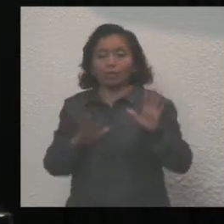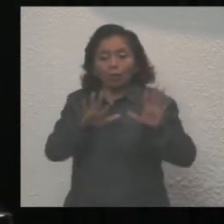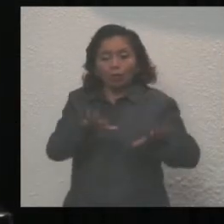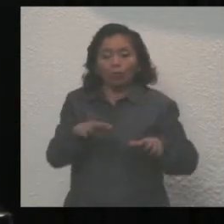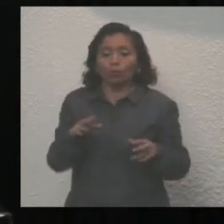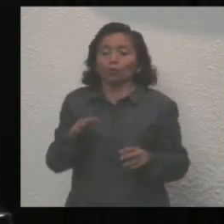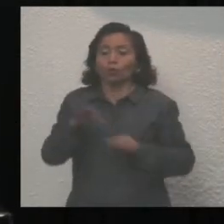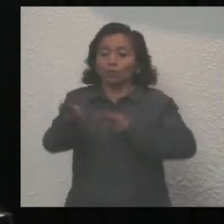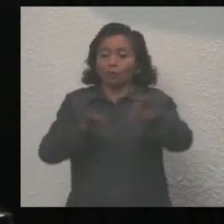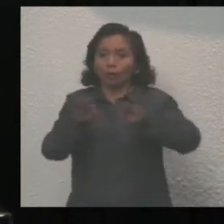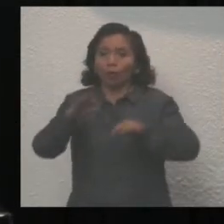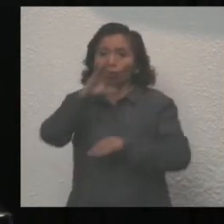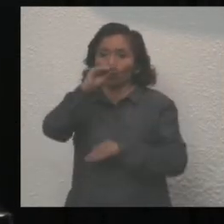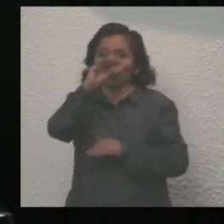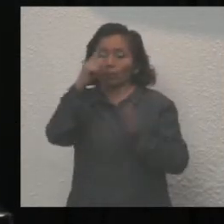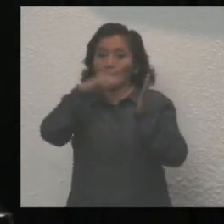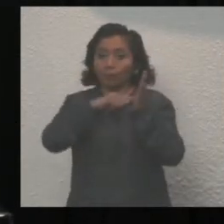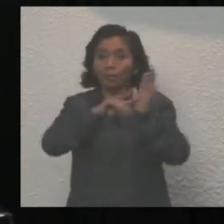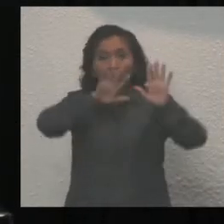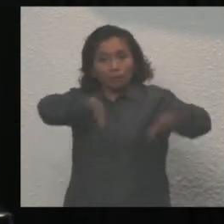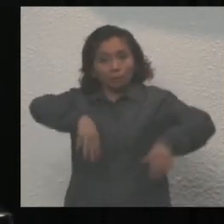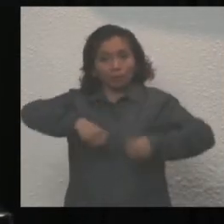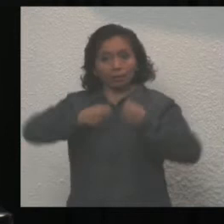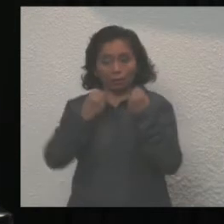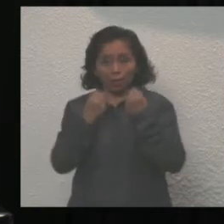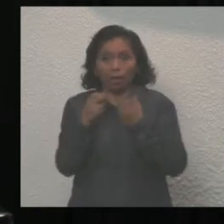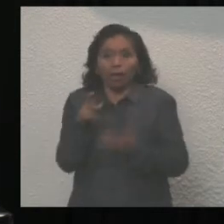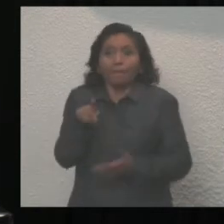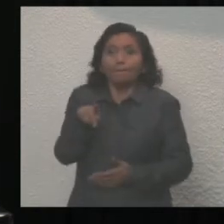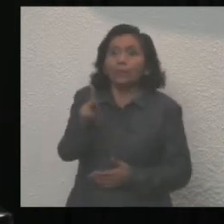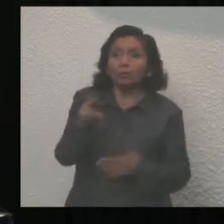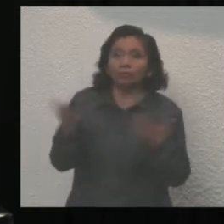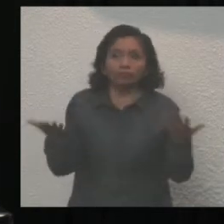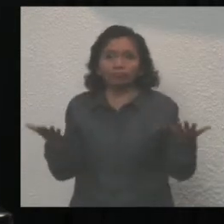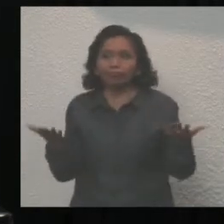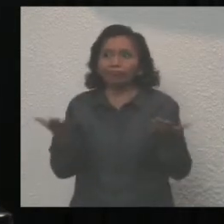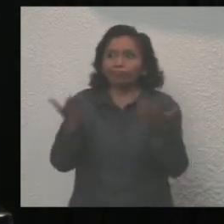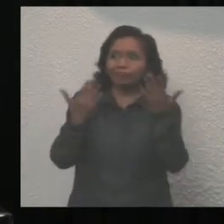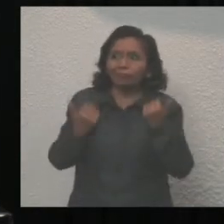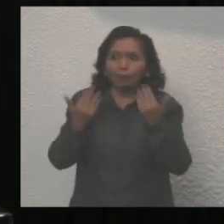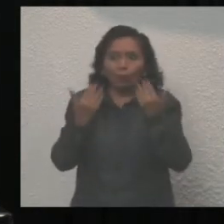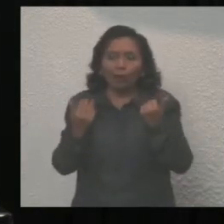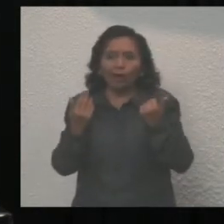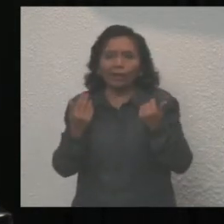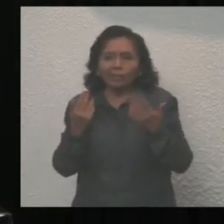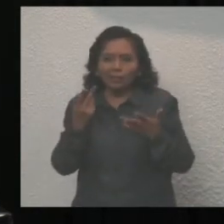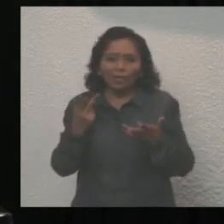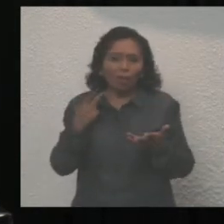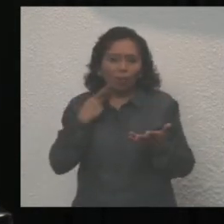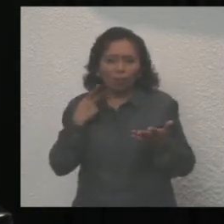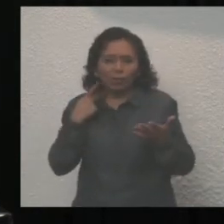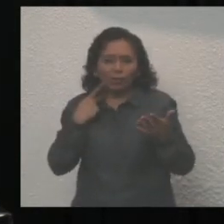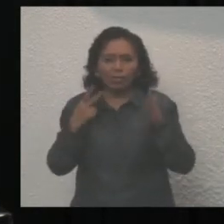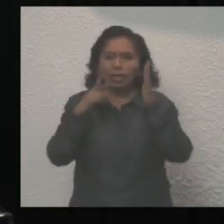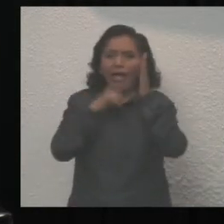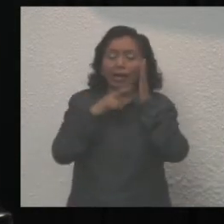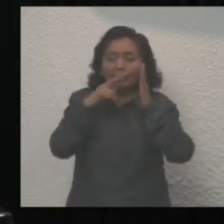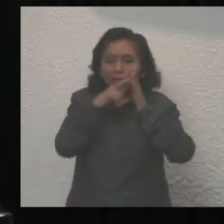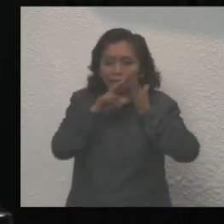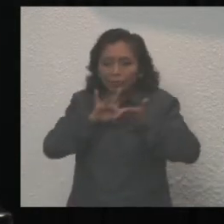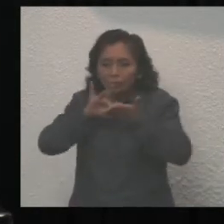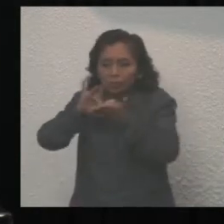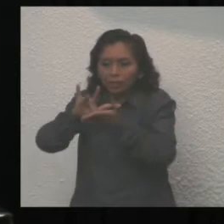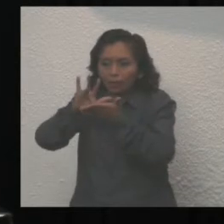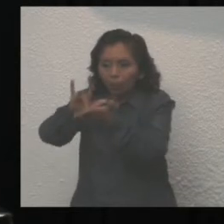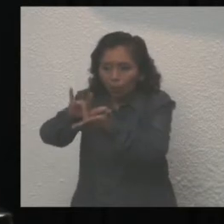empleos. Sin embargo, no vimos una política fiscal clara que respalde y apoye a